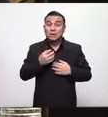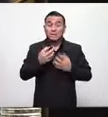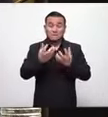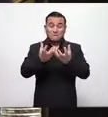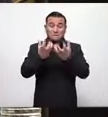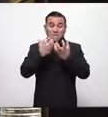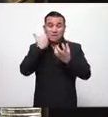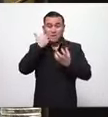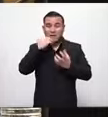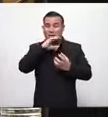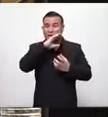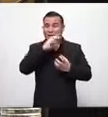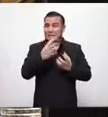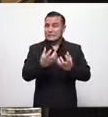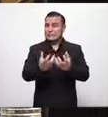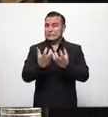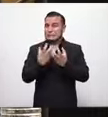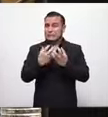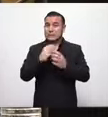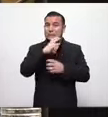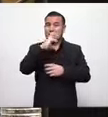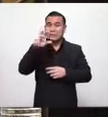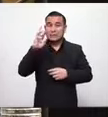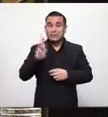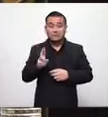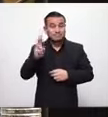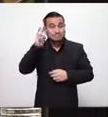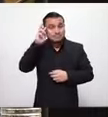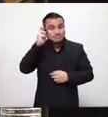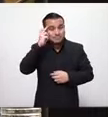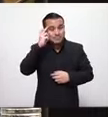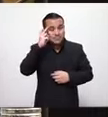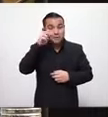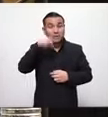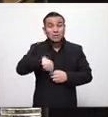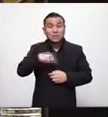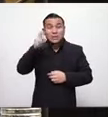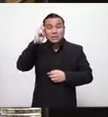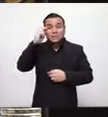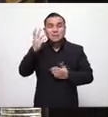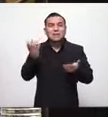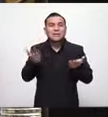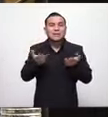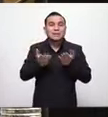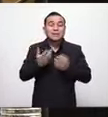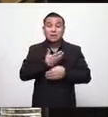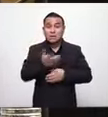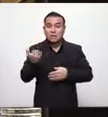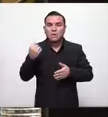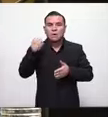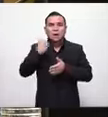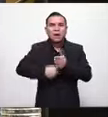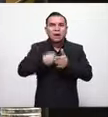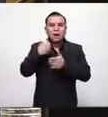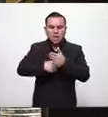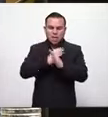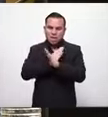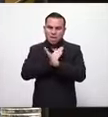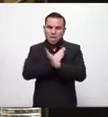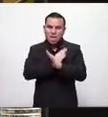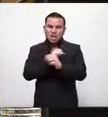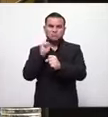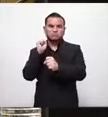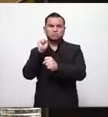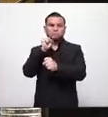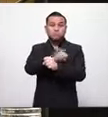de contagio que es decir este es un enemigo que para enfrentarlo y vencerlo